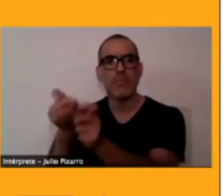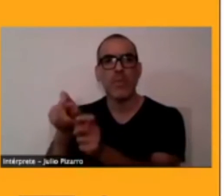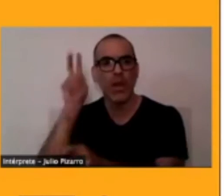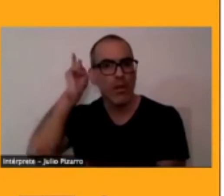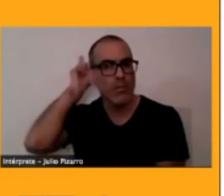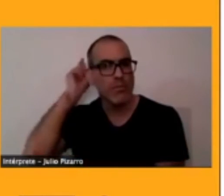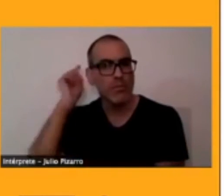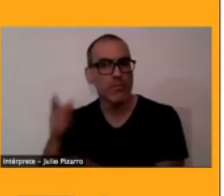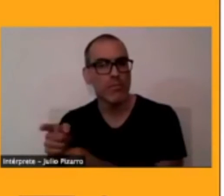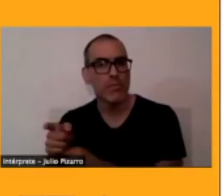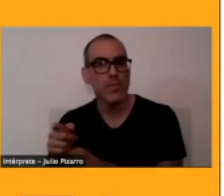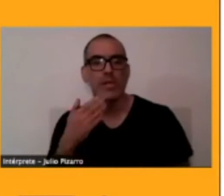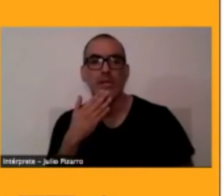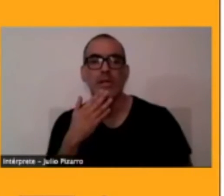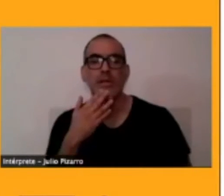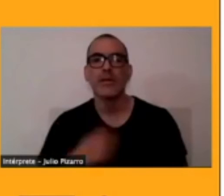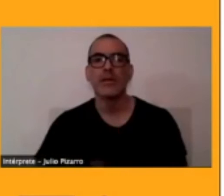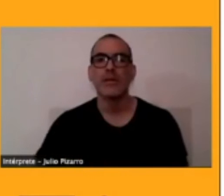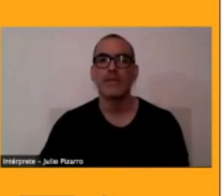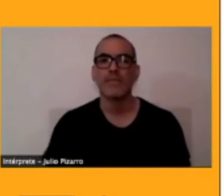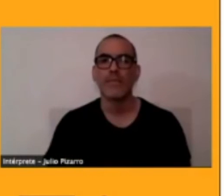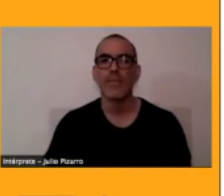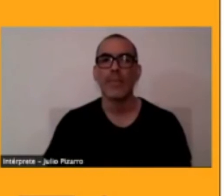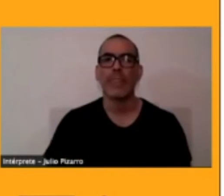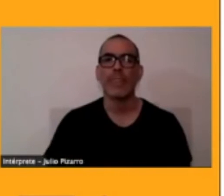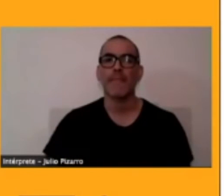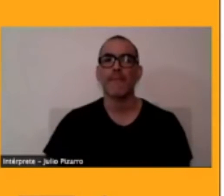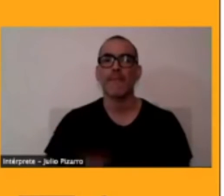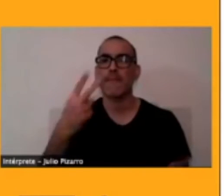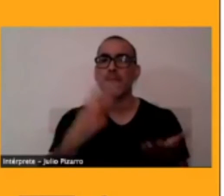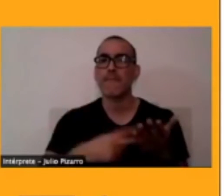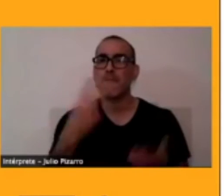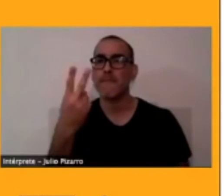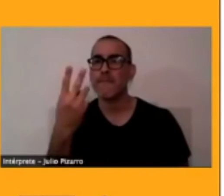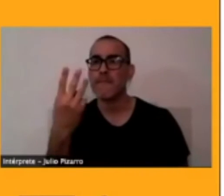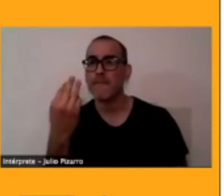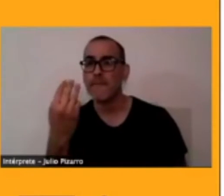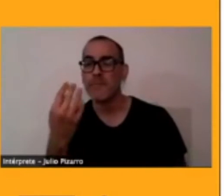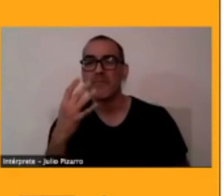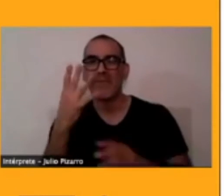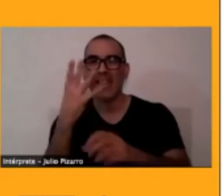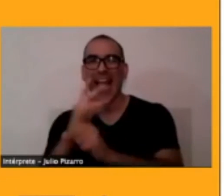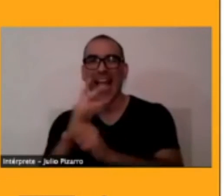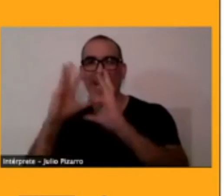nos informa que todavía hay familias que hablan la lengua Kunza.